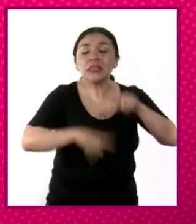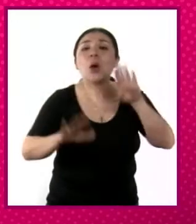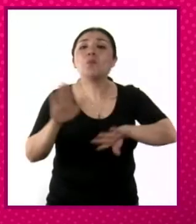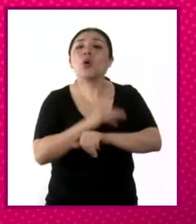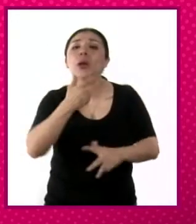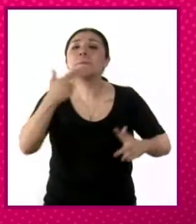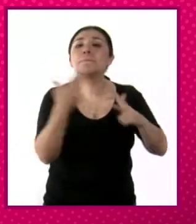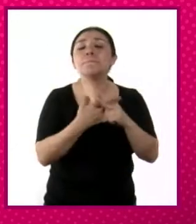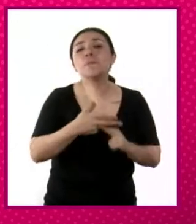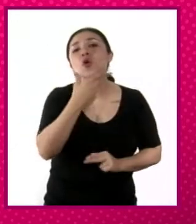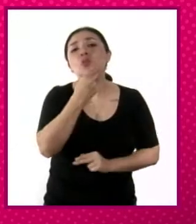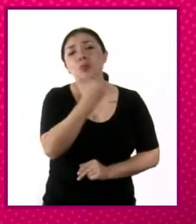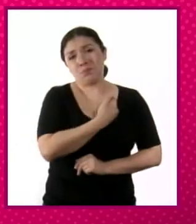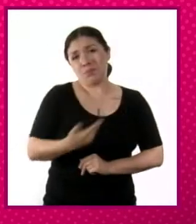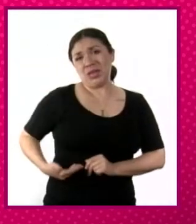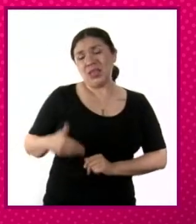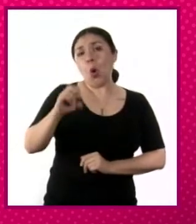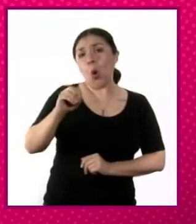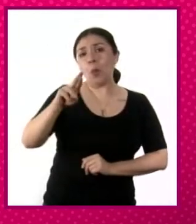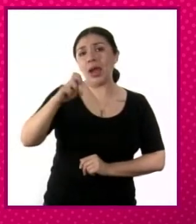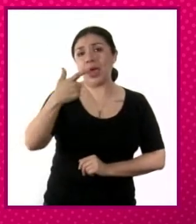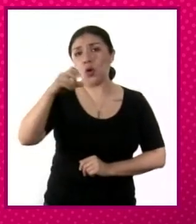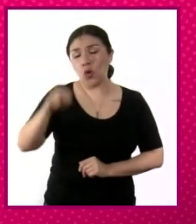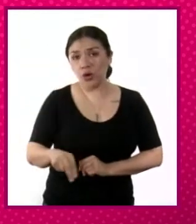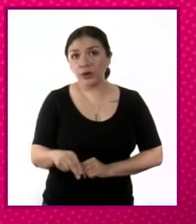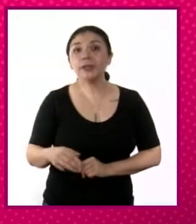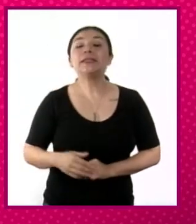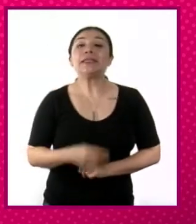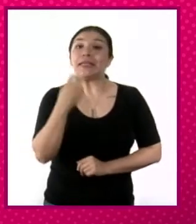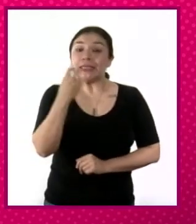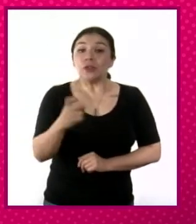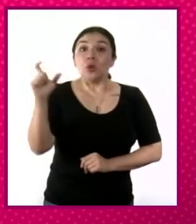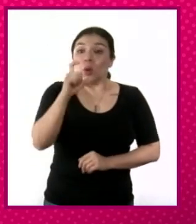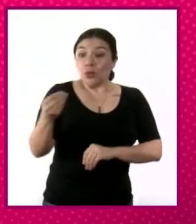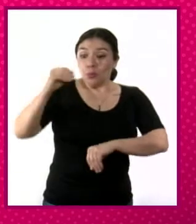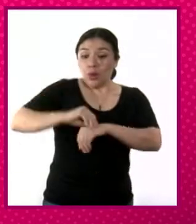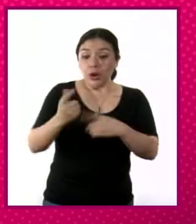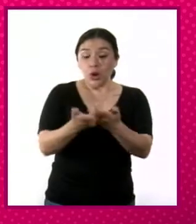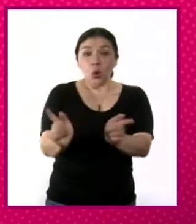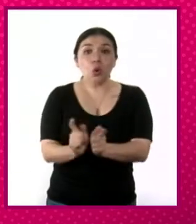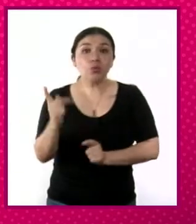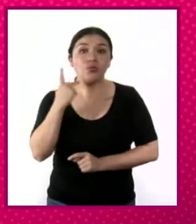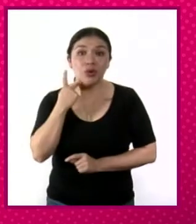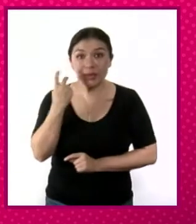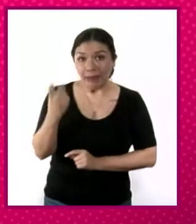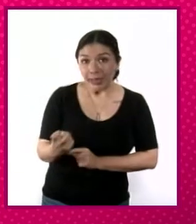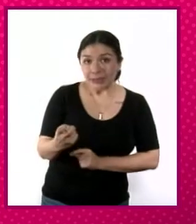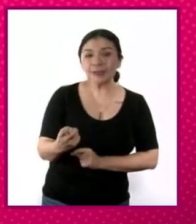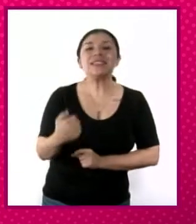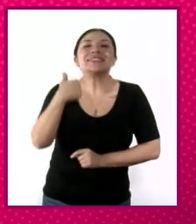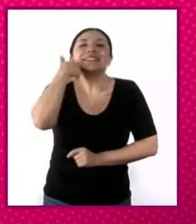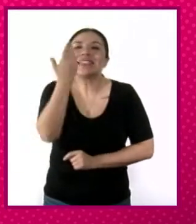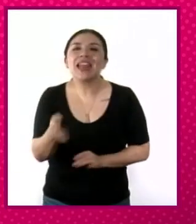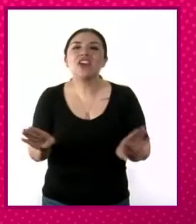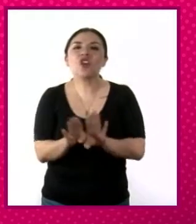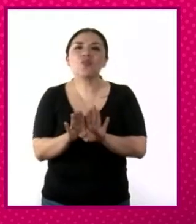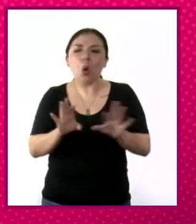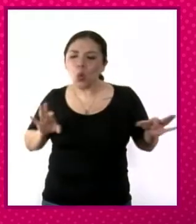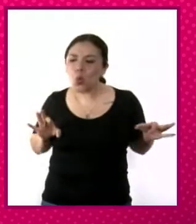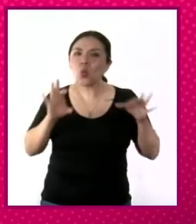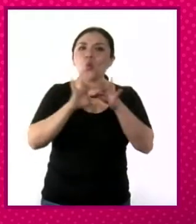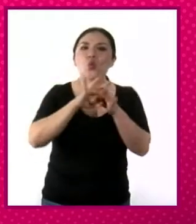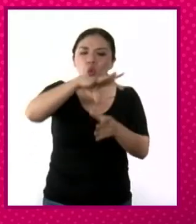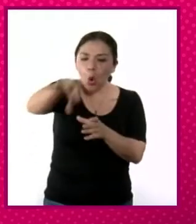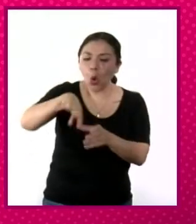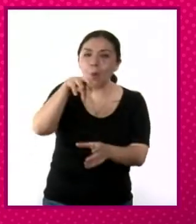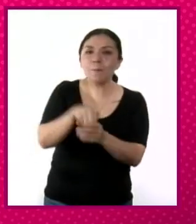presidente electo Álvaro Obregón. Y con la creación de este partido, pues se pretende unificar y